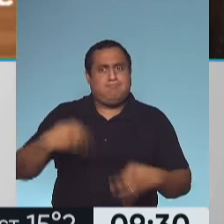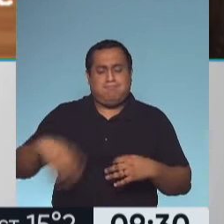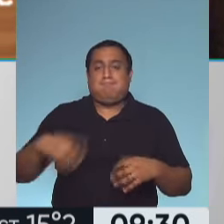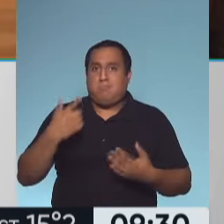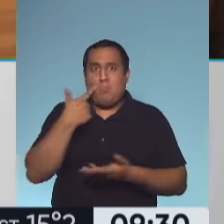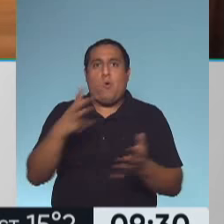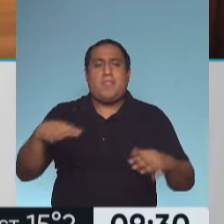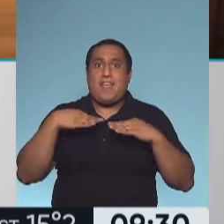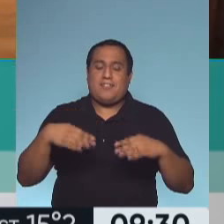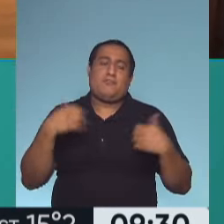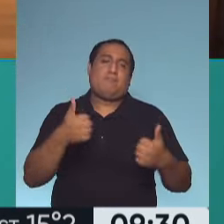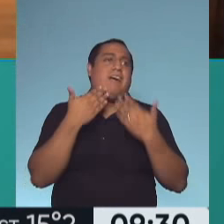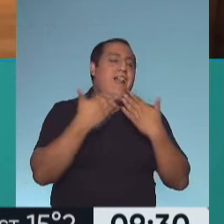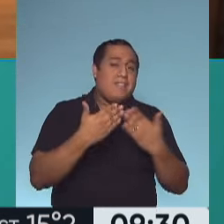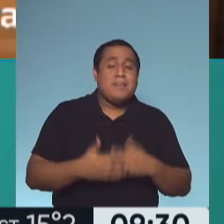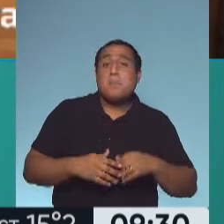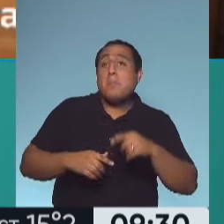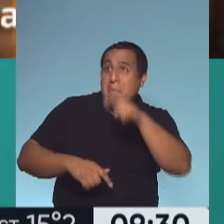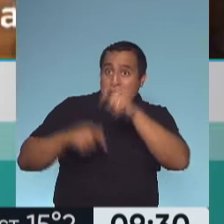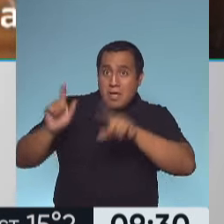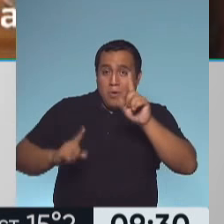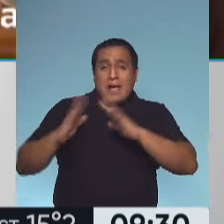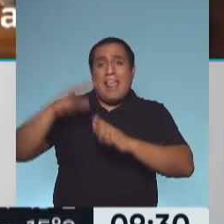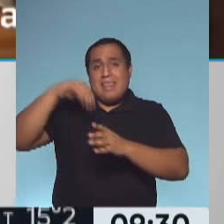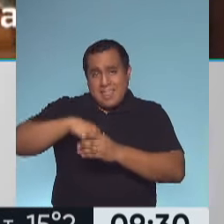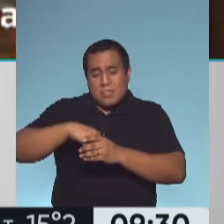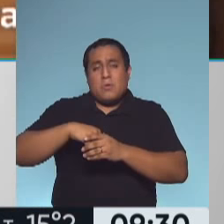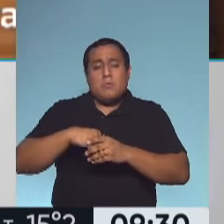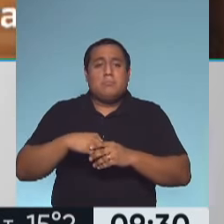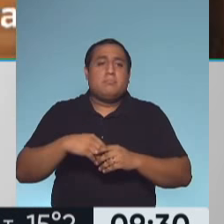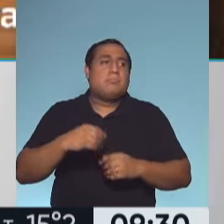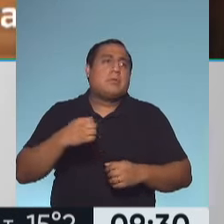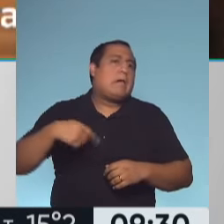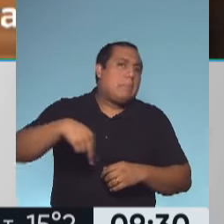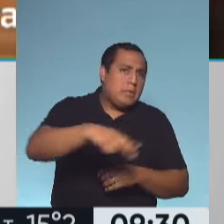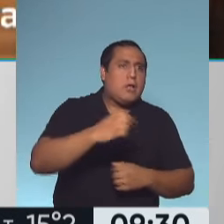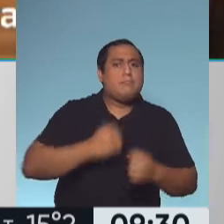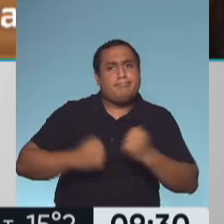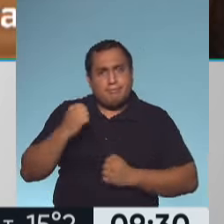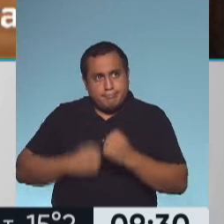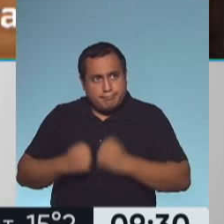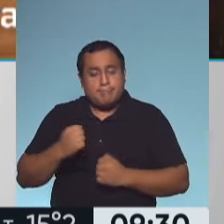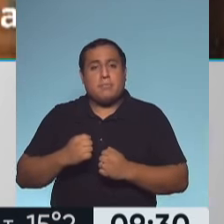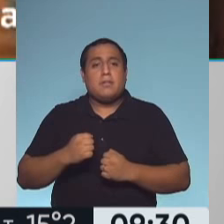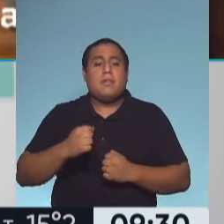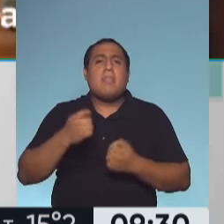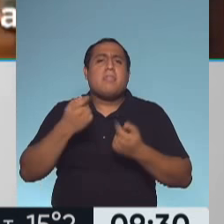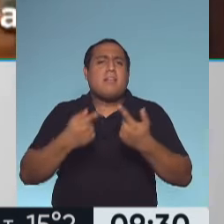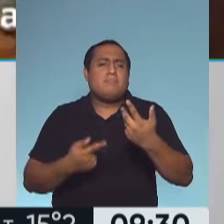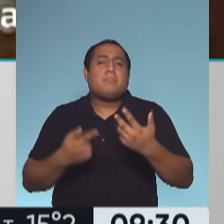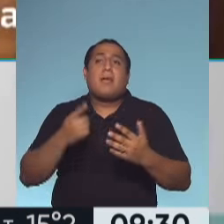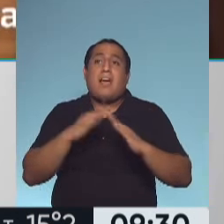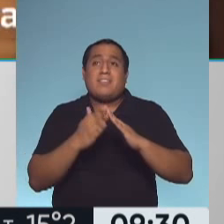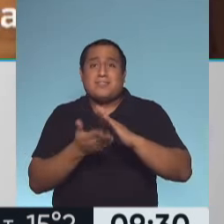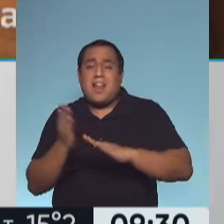mandamos un beso a él porque en casa también hay mucha gente que practica deporte, que camina, que corre. Y estos ejercicios te los acercamos para que los hagas antes de salir de